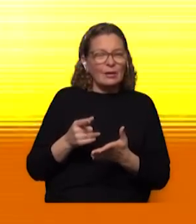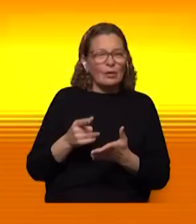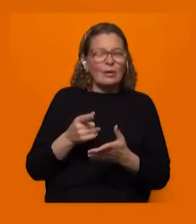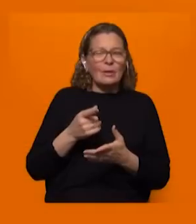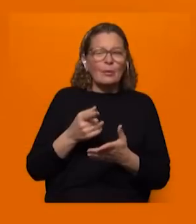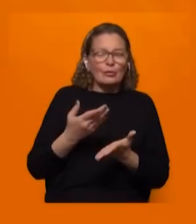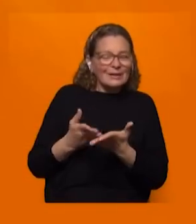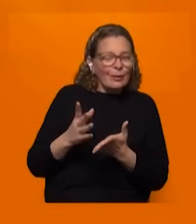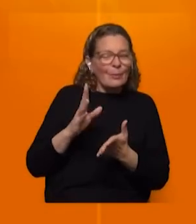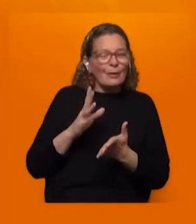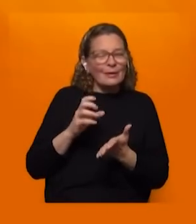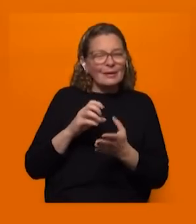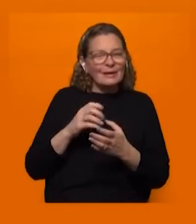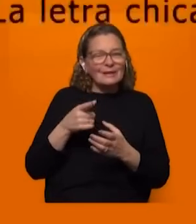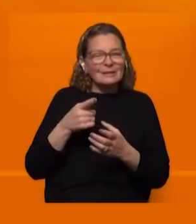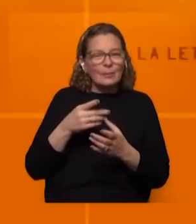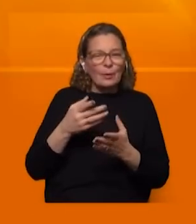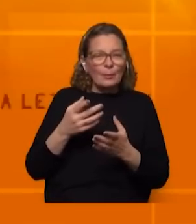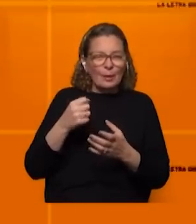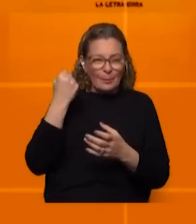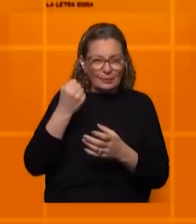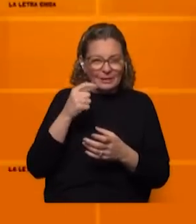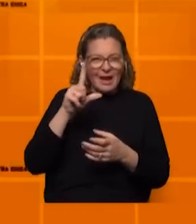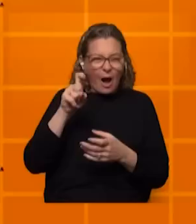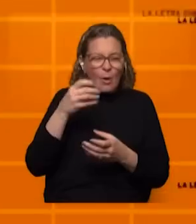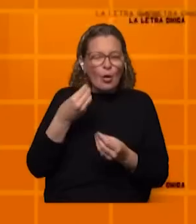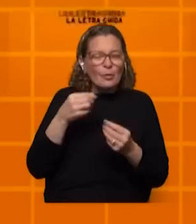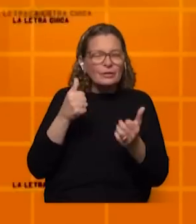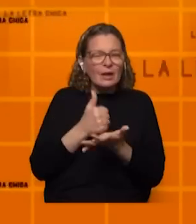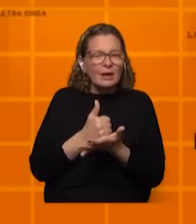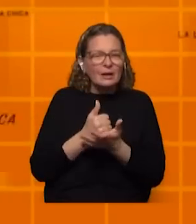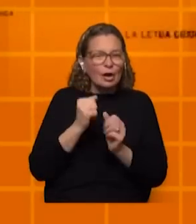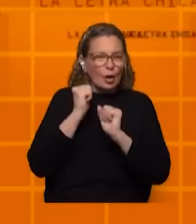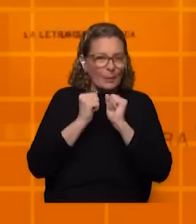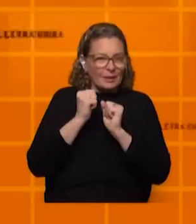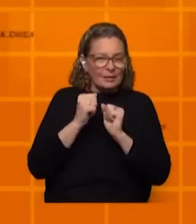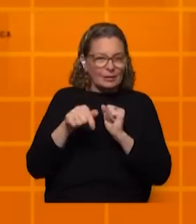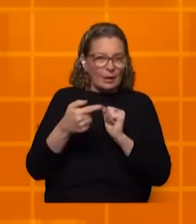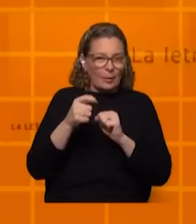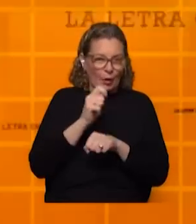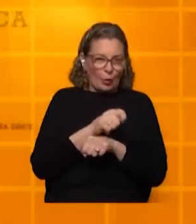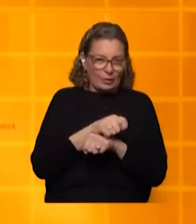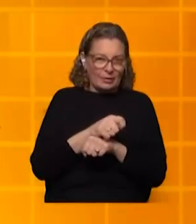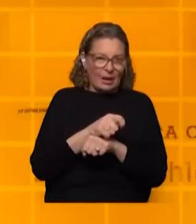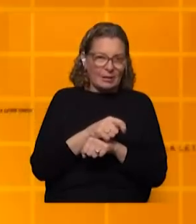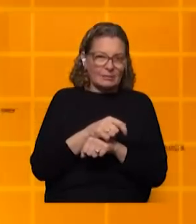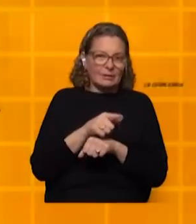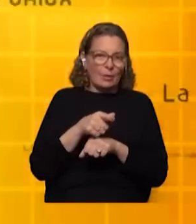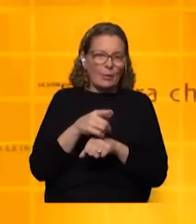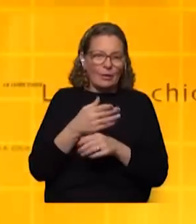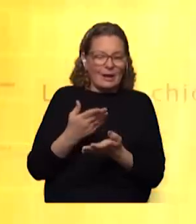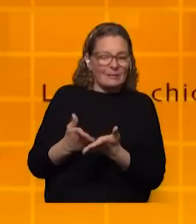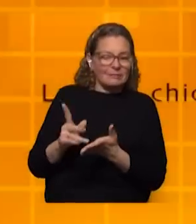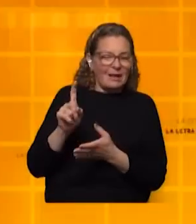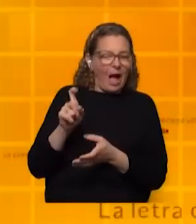quedado un poco en segundo plano por todo el peso que ha tomado lo económico y bueno y después lo judicial de la protesta quedó como ahí